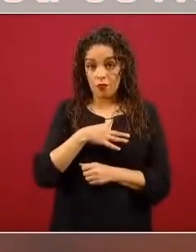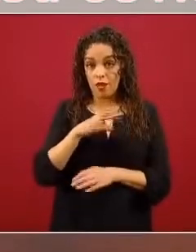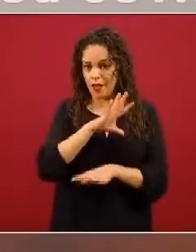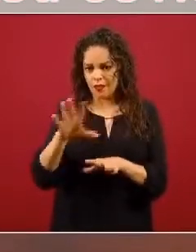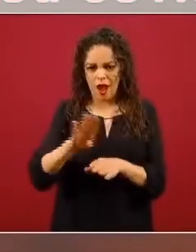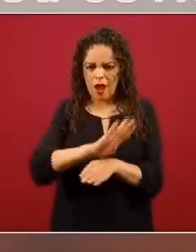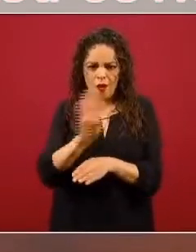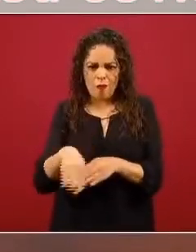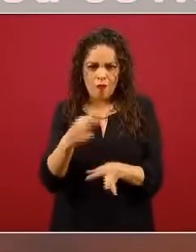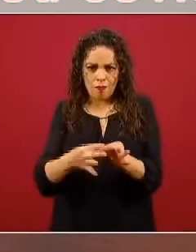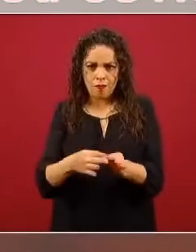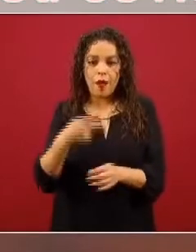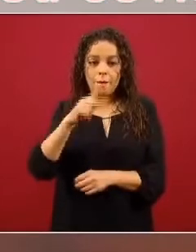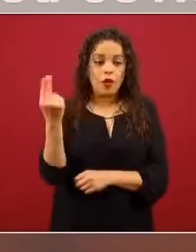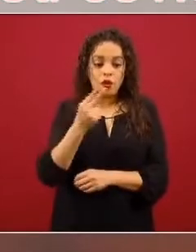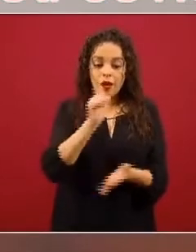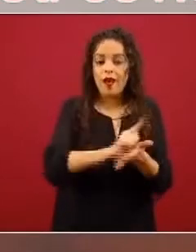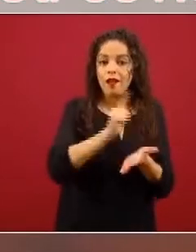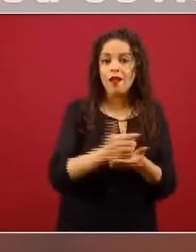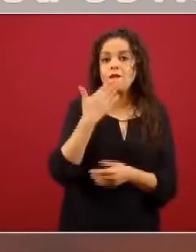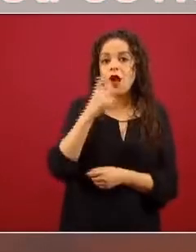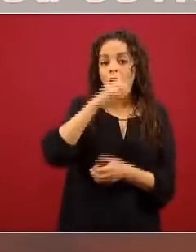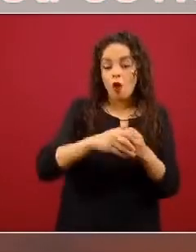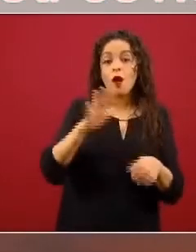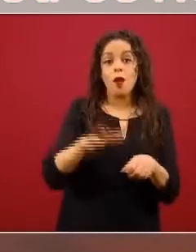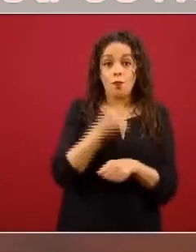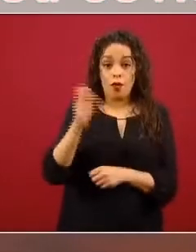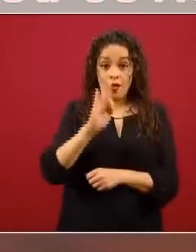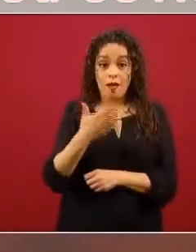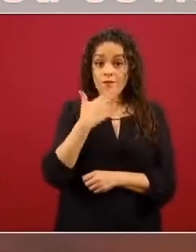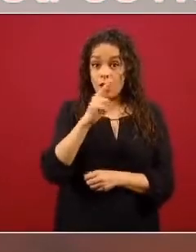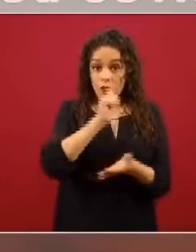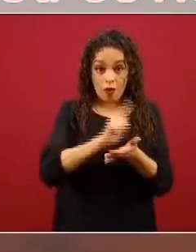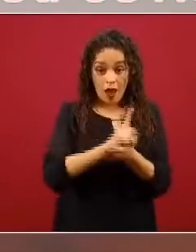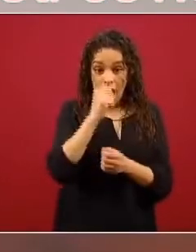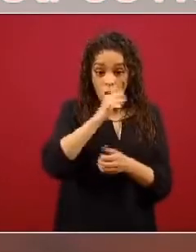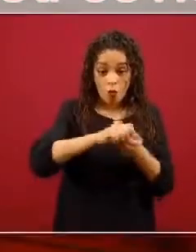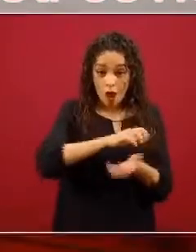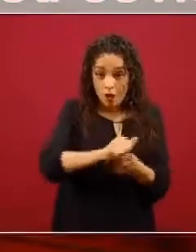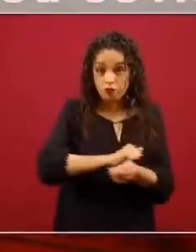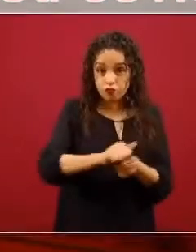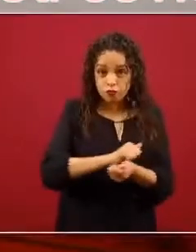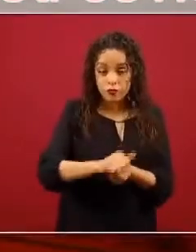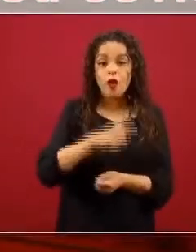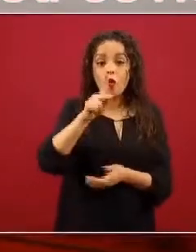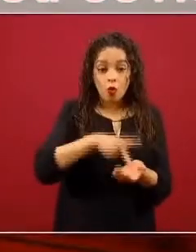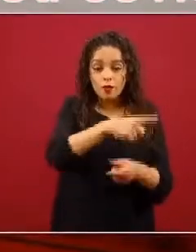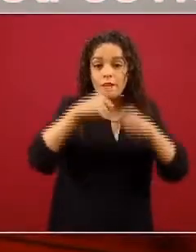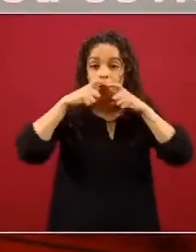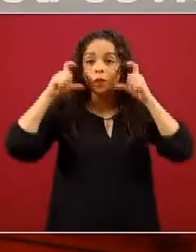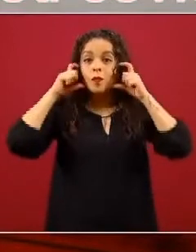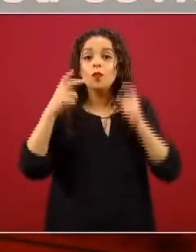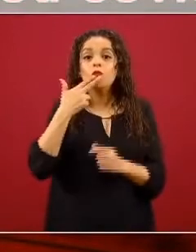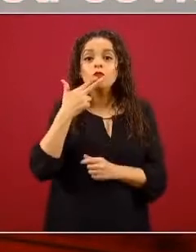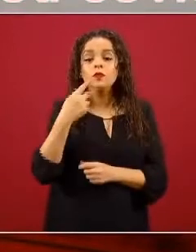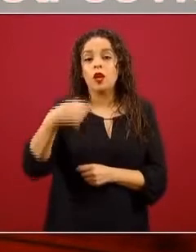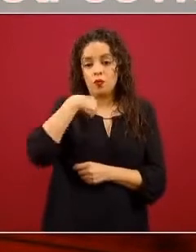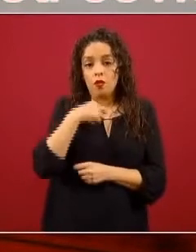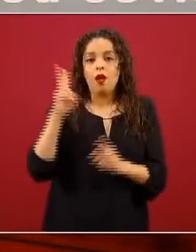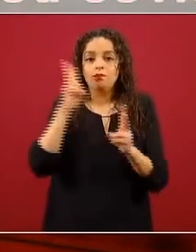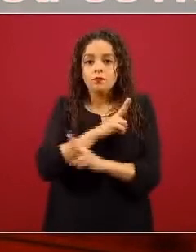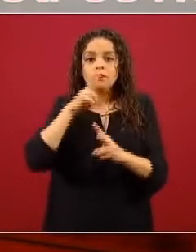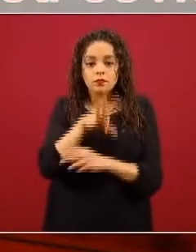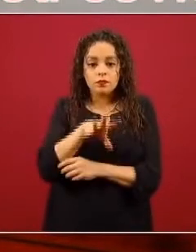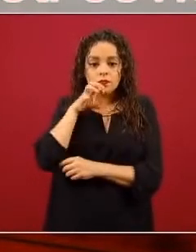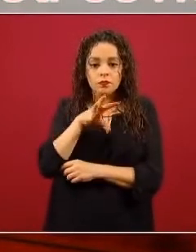porque si no, lo que vamos a estar condicionando es que estemos inhalando estos productos tóxicos, si es que no se desechó la mascarilla. Y